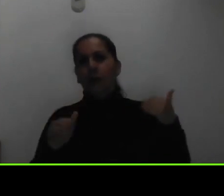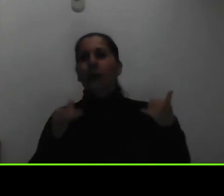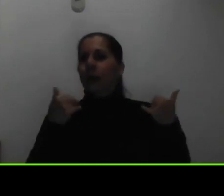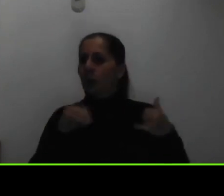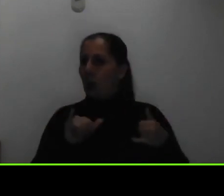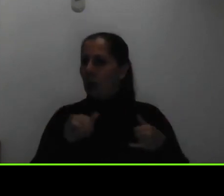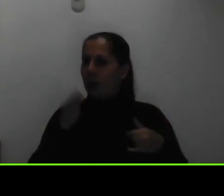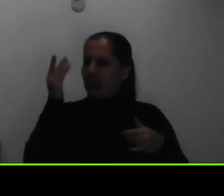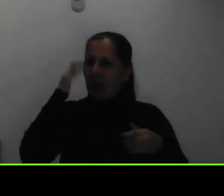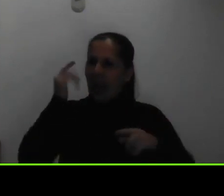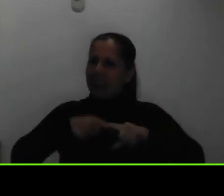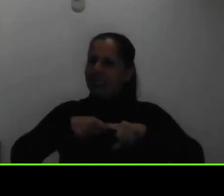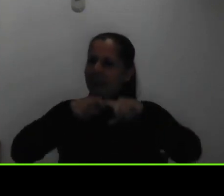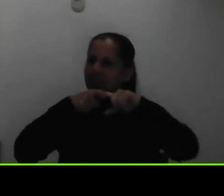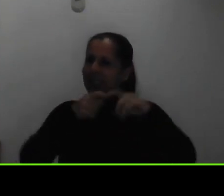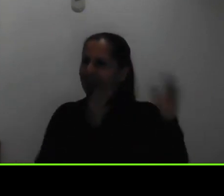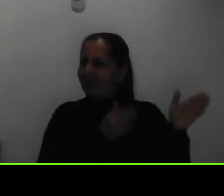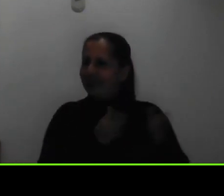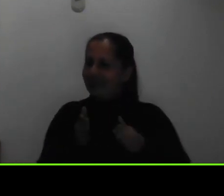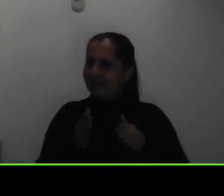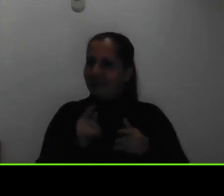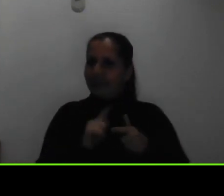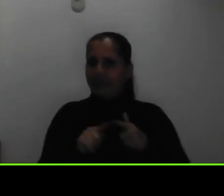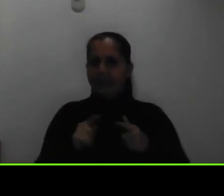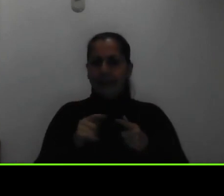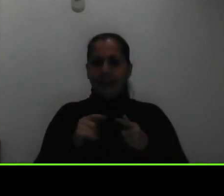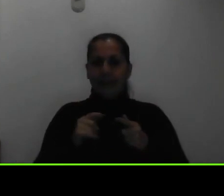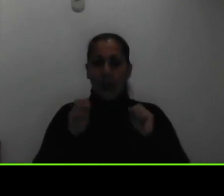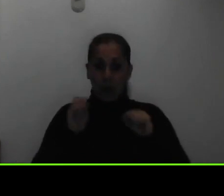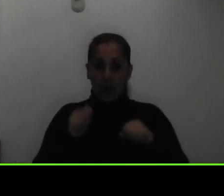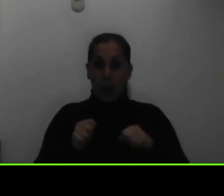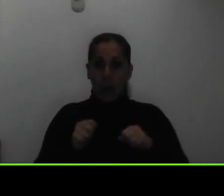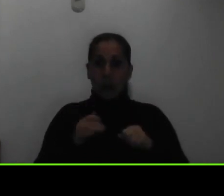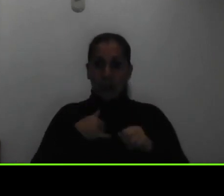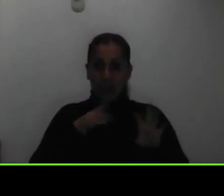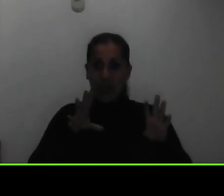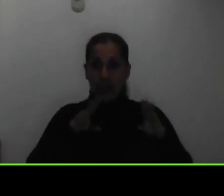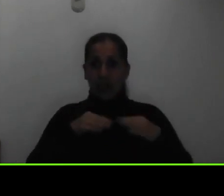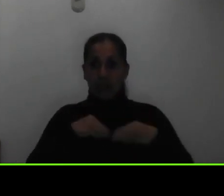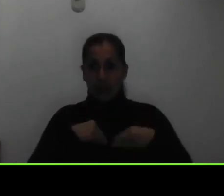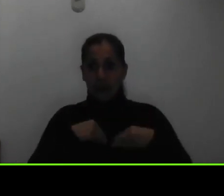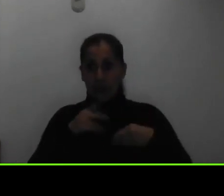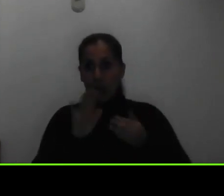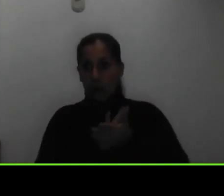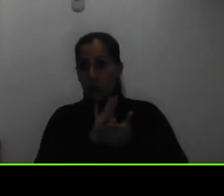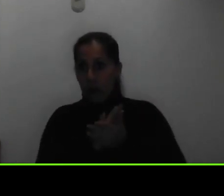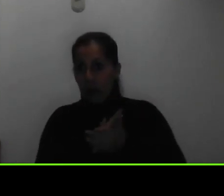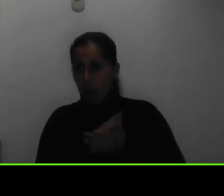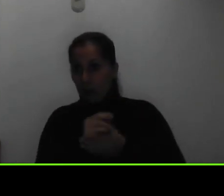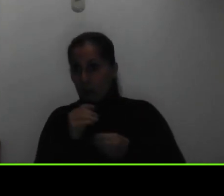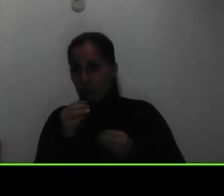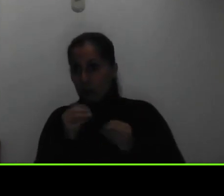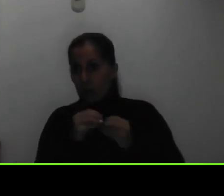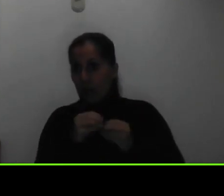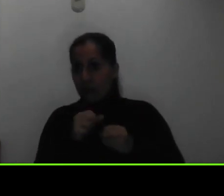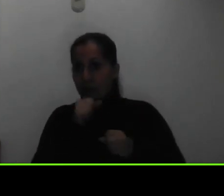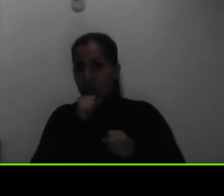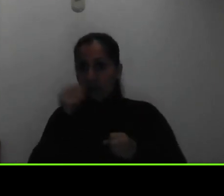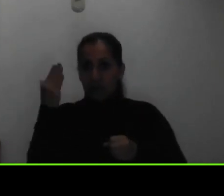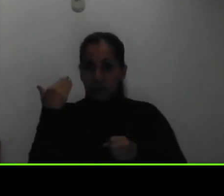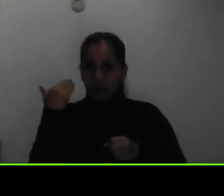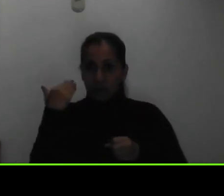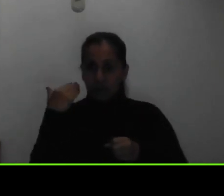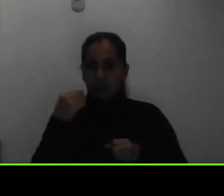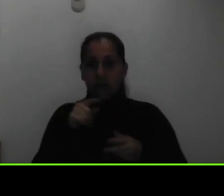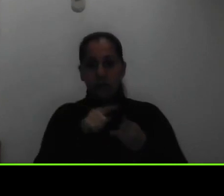estuvo planificado y si vamos a estar aceptando esa documentación de momento esas dos